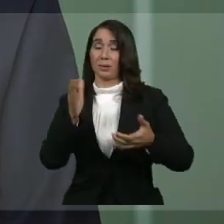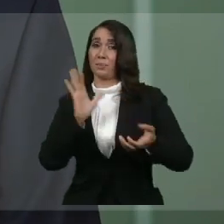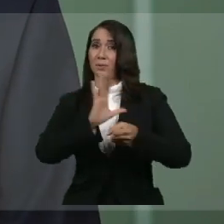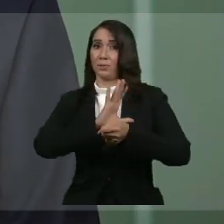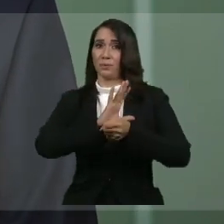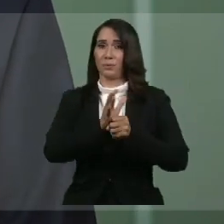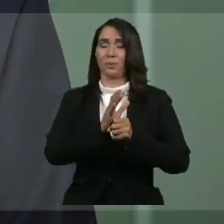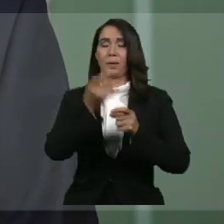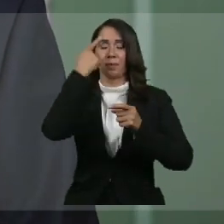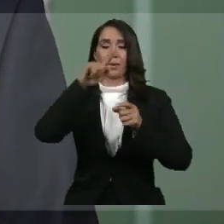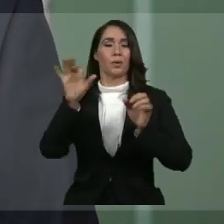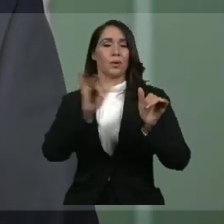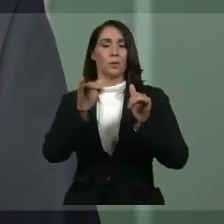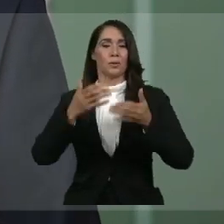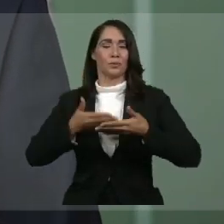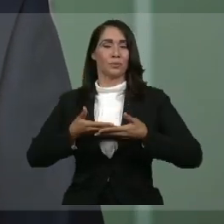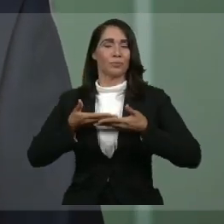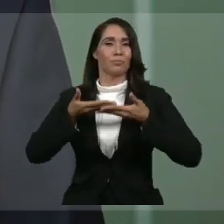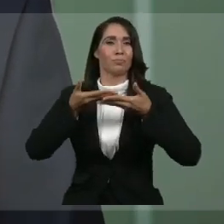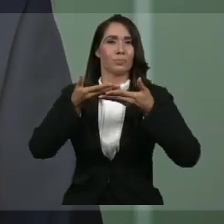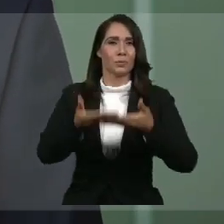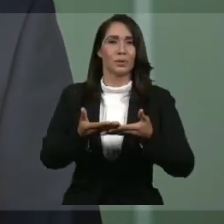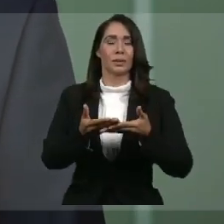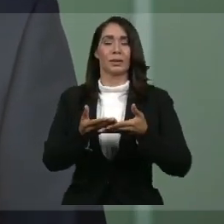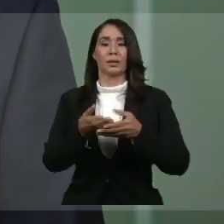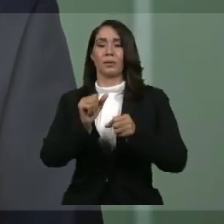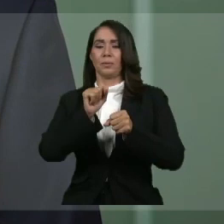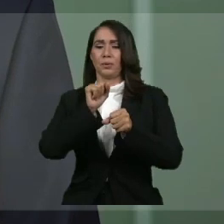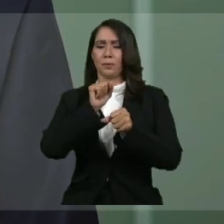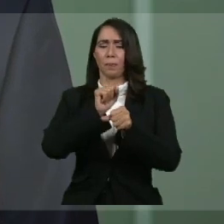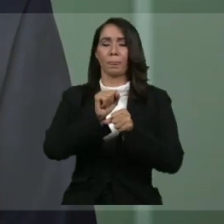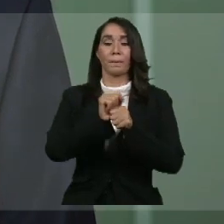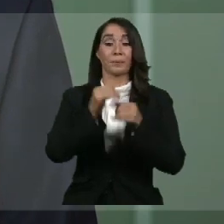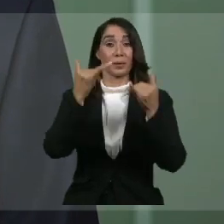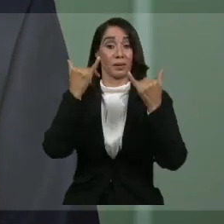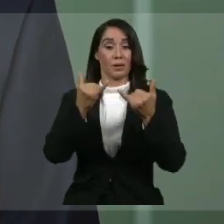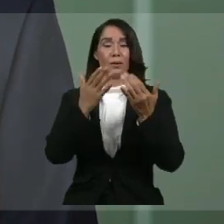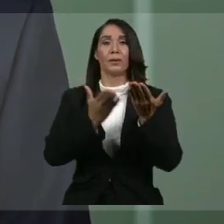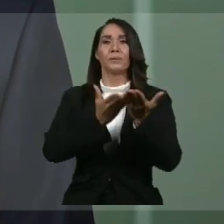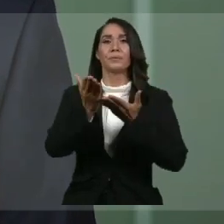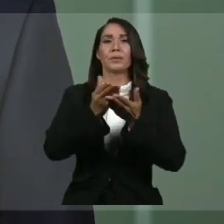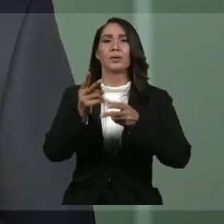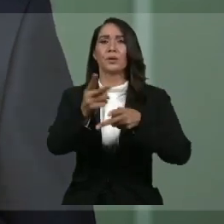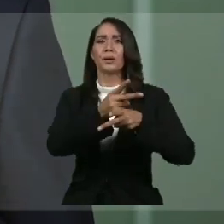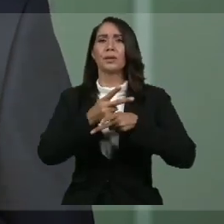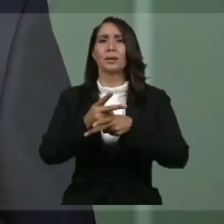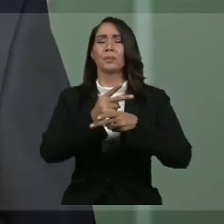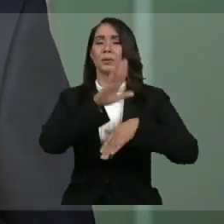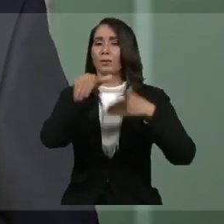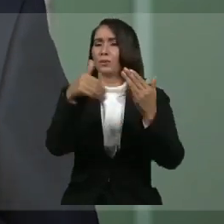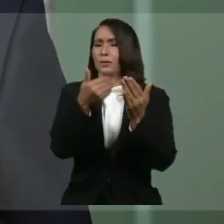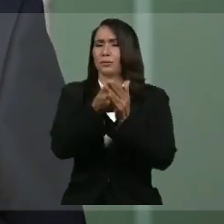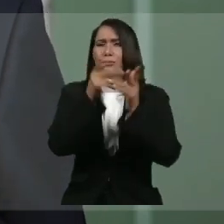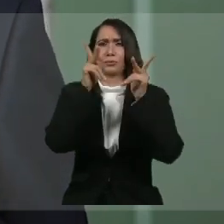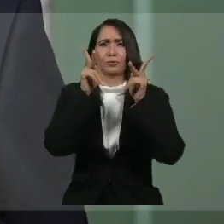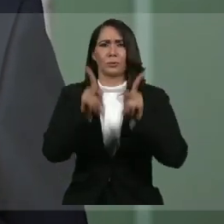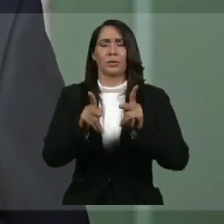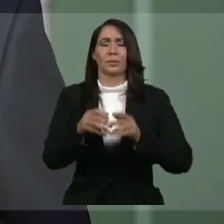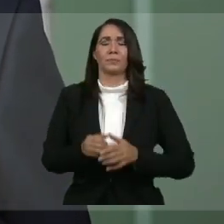de entrega y sacrificio de aquellos que hoy están al servicio y la protección del bienestar de todos.